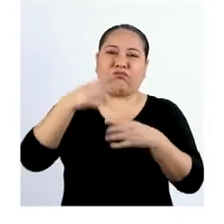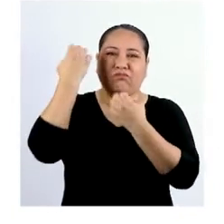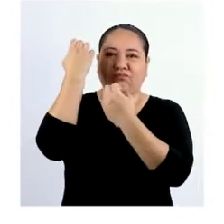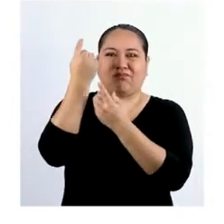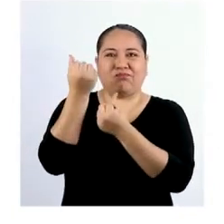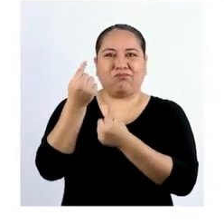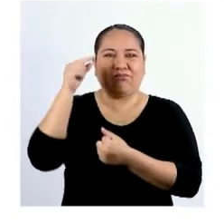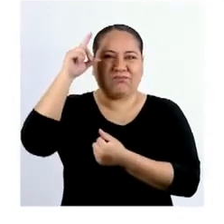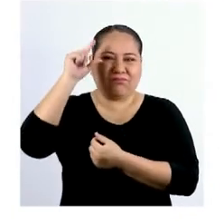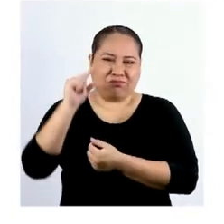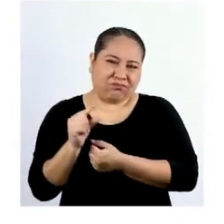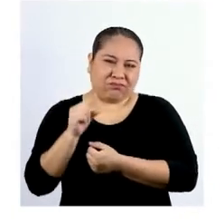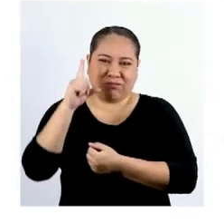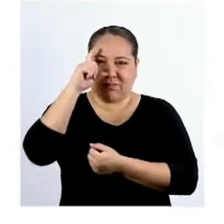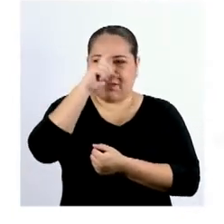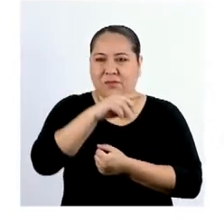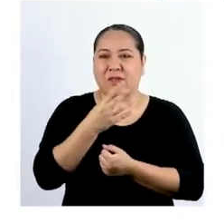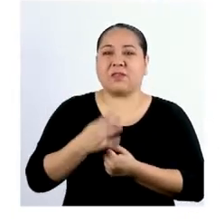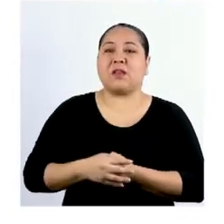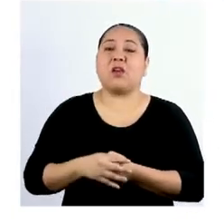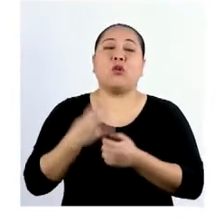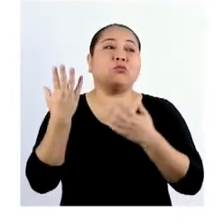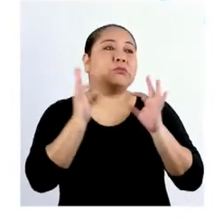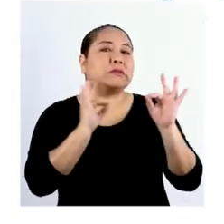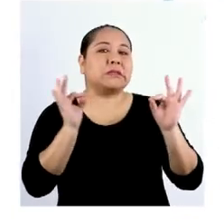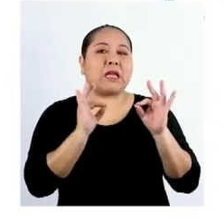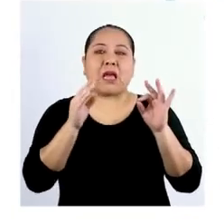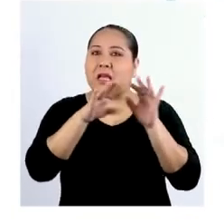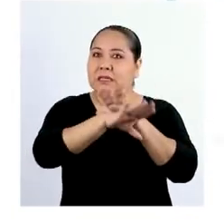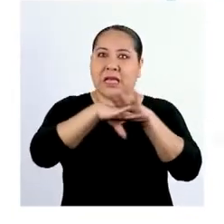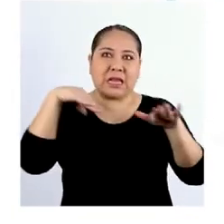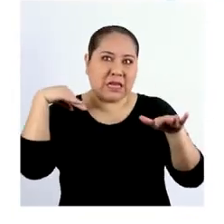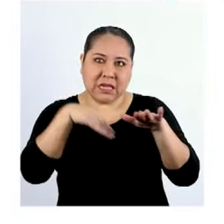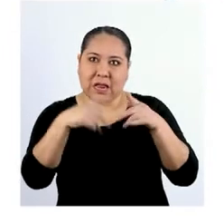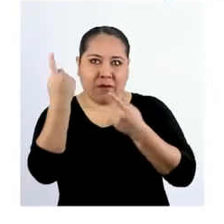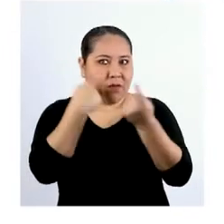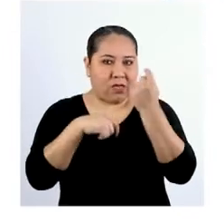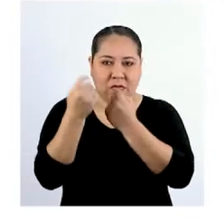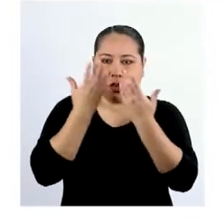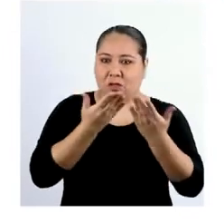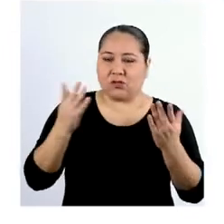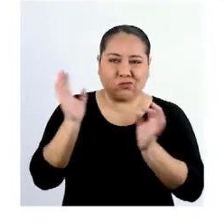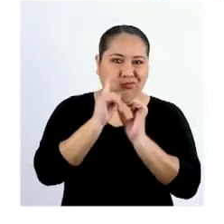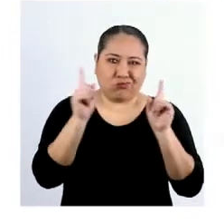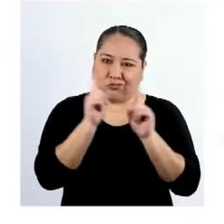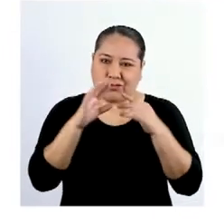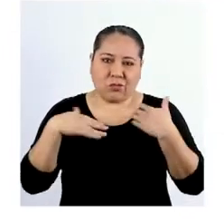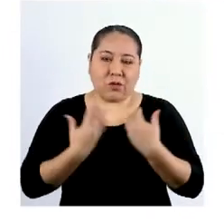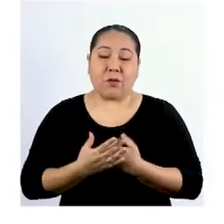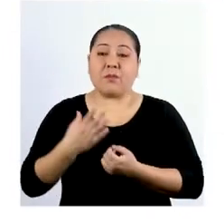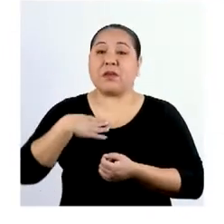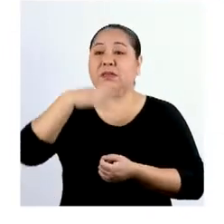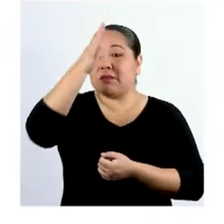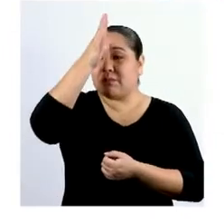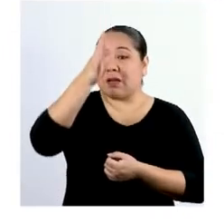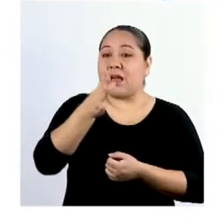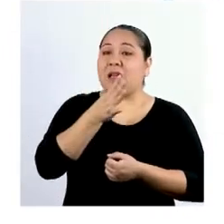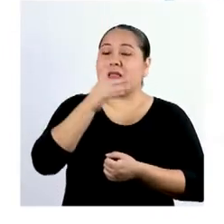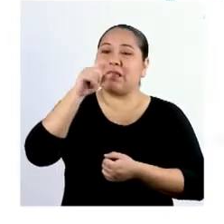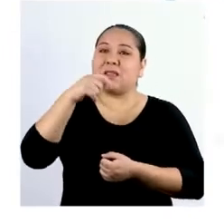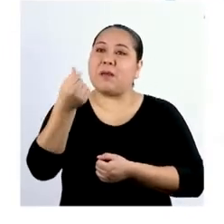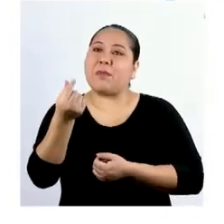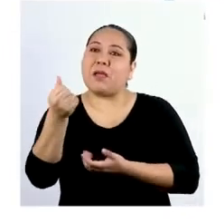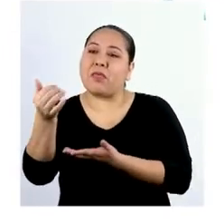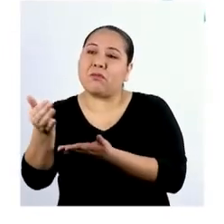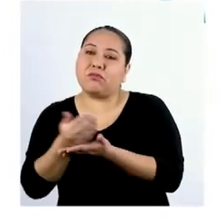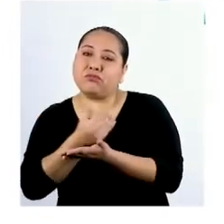económica difícil, pues no podíamos salir a vender nuestros productos. Mis padres tuvieron que sacar